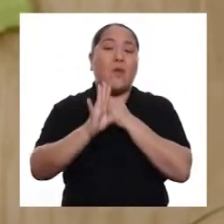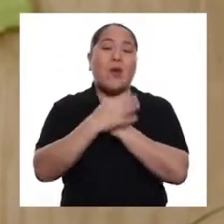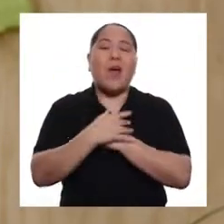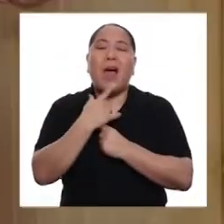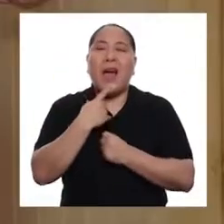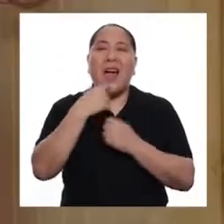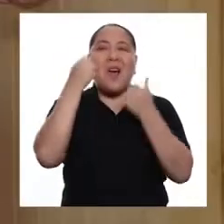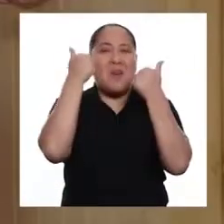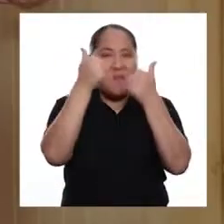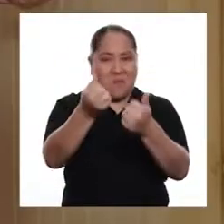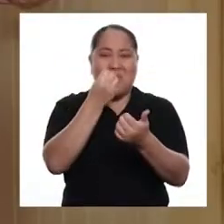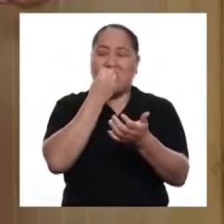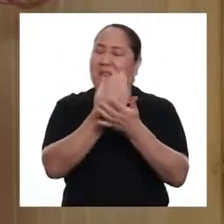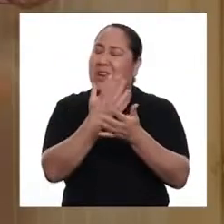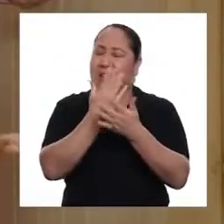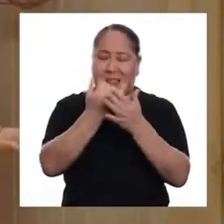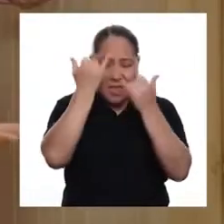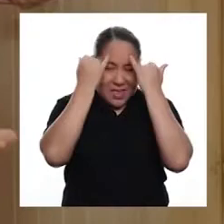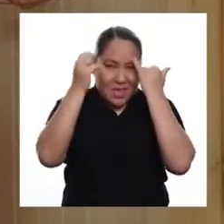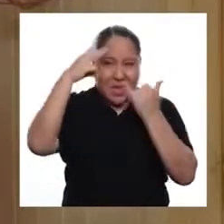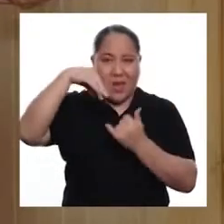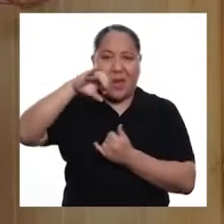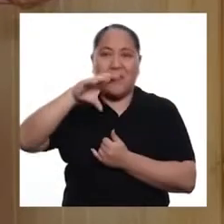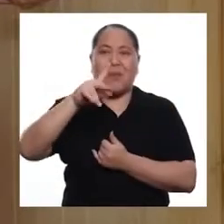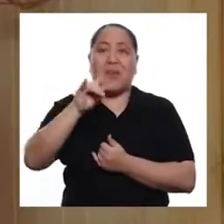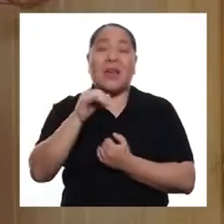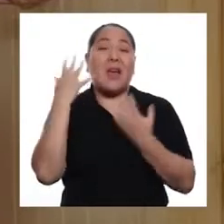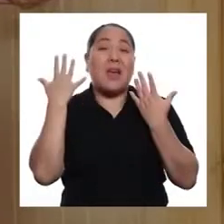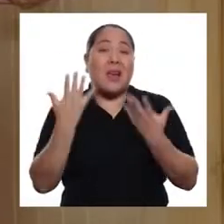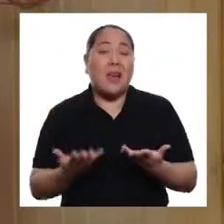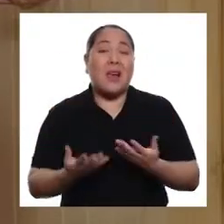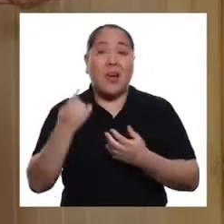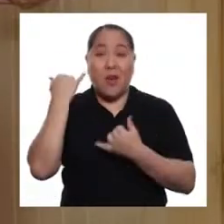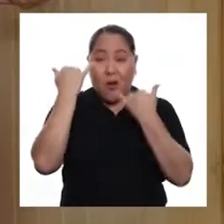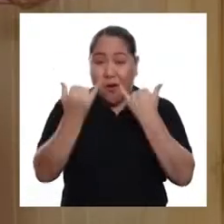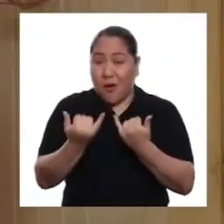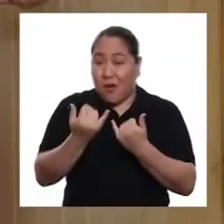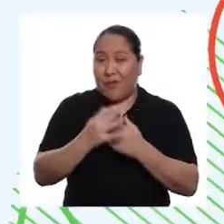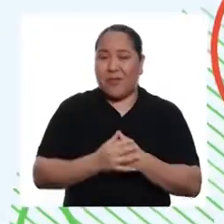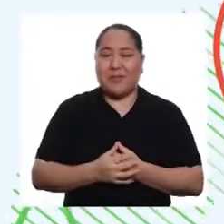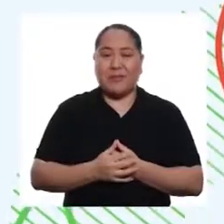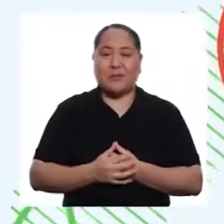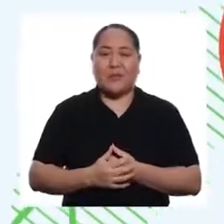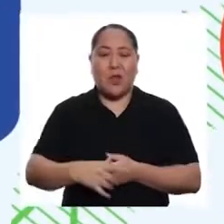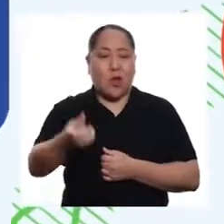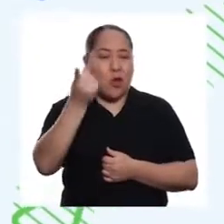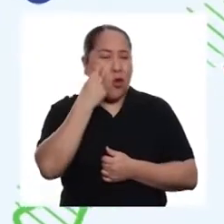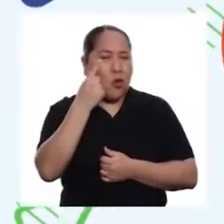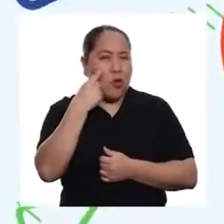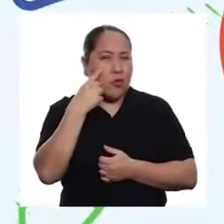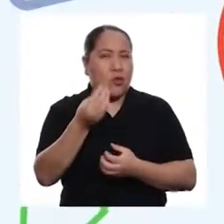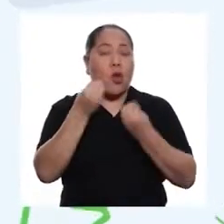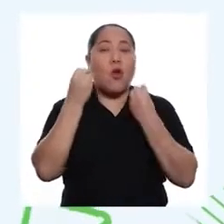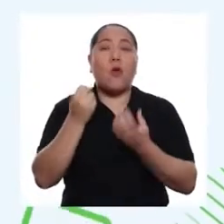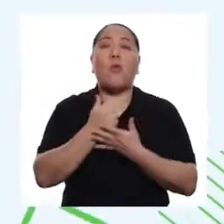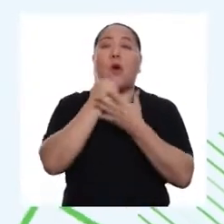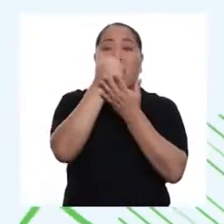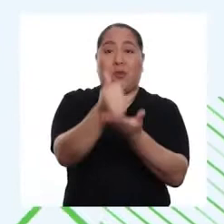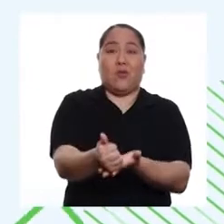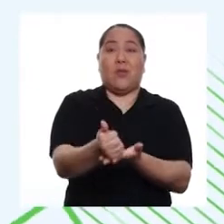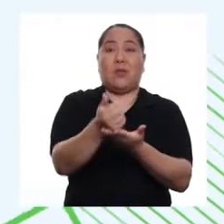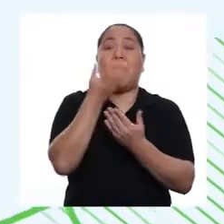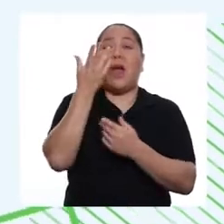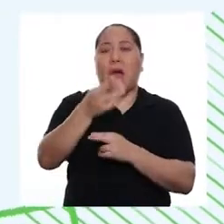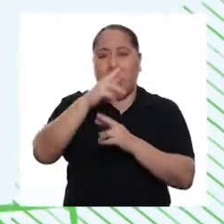protección? ¡Buena idea, Miki! Entonces, hoy vamos a conocer cómo